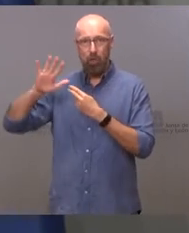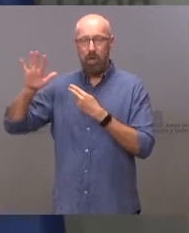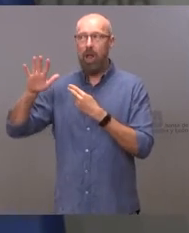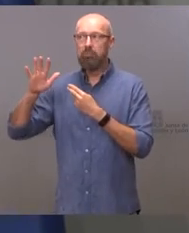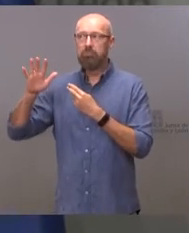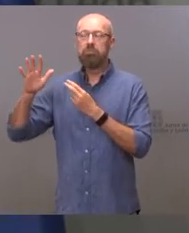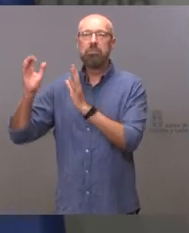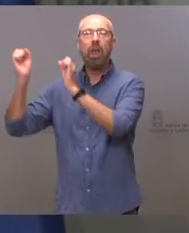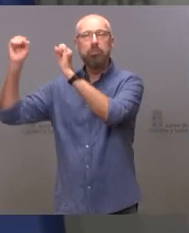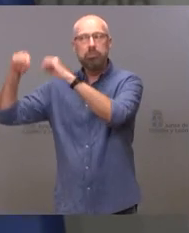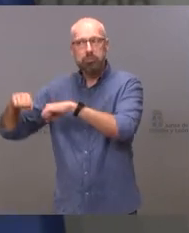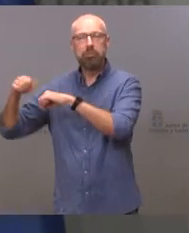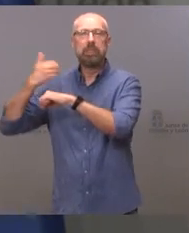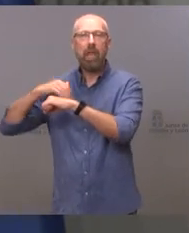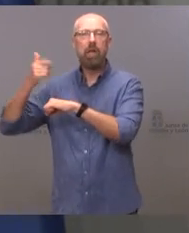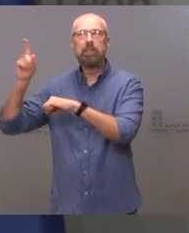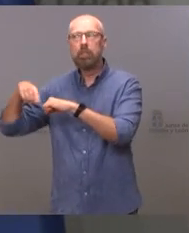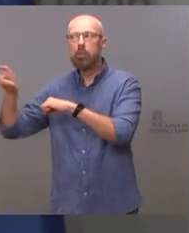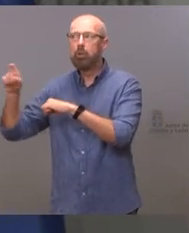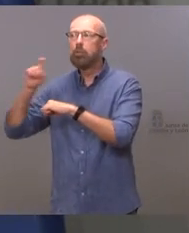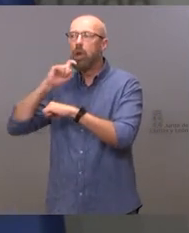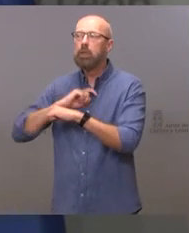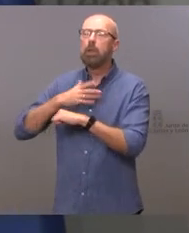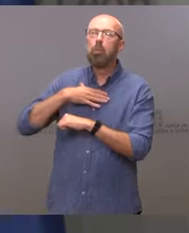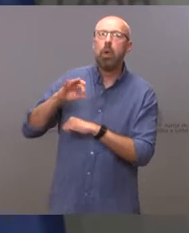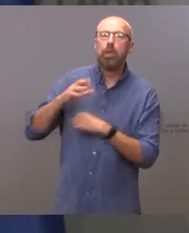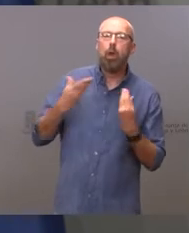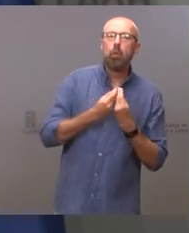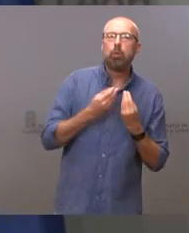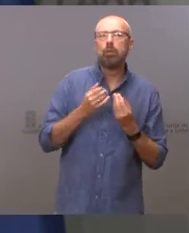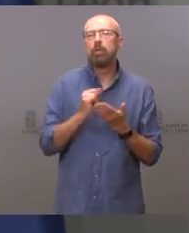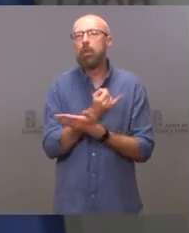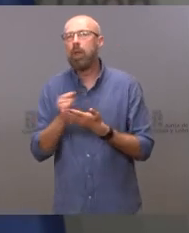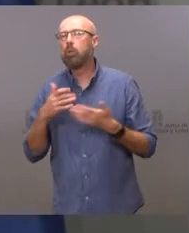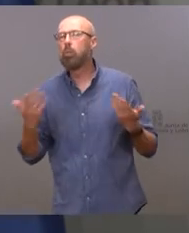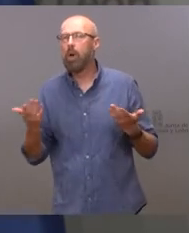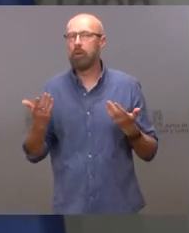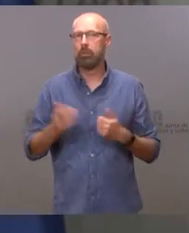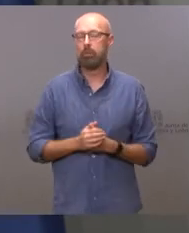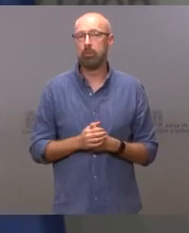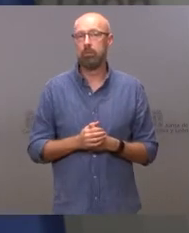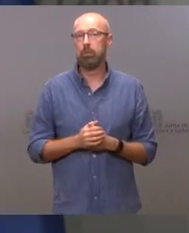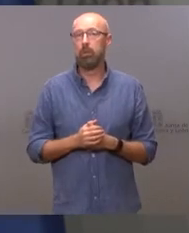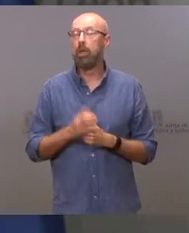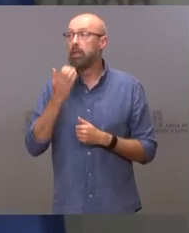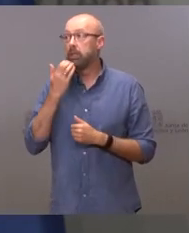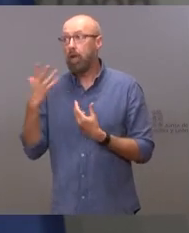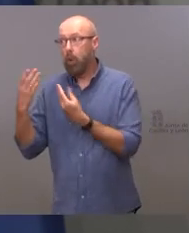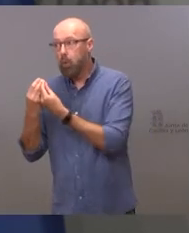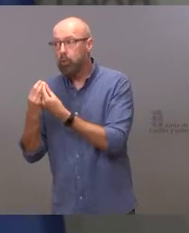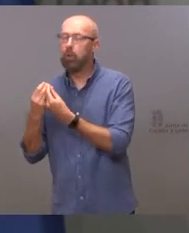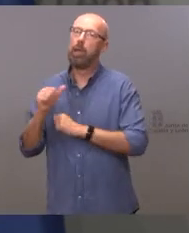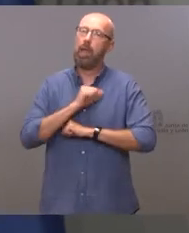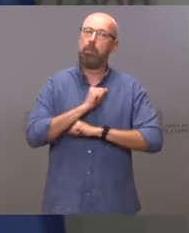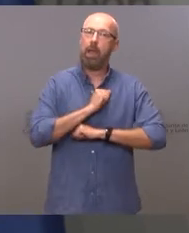una posición sobre si esto es o no es posible, porque en el cuyo caso deberíamos de esperar al suministro de las dosis de vacuna de la gripe para